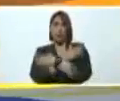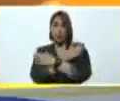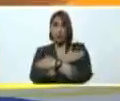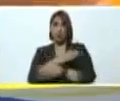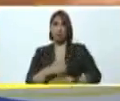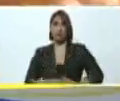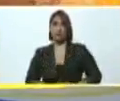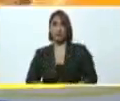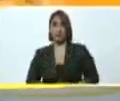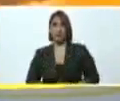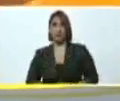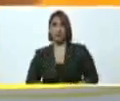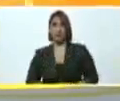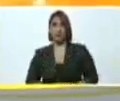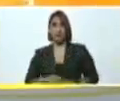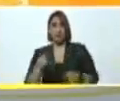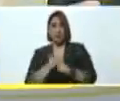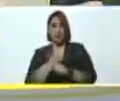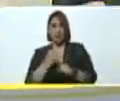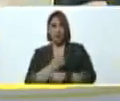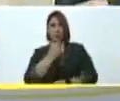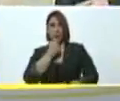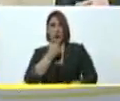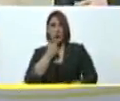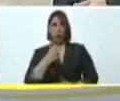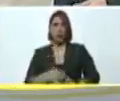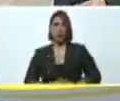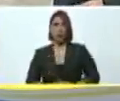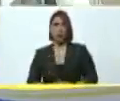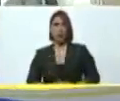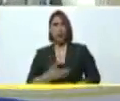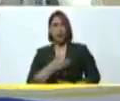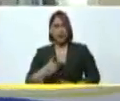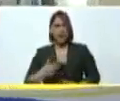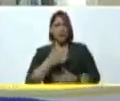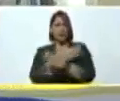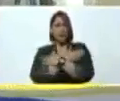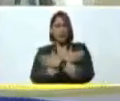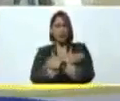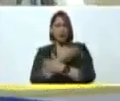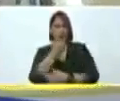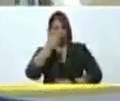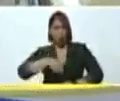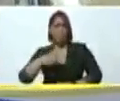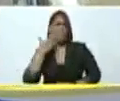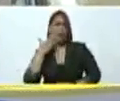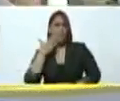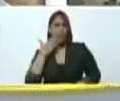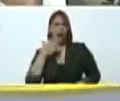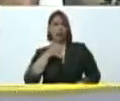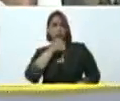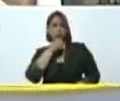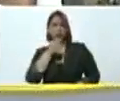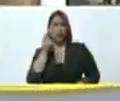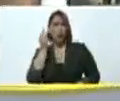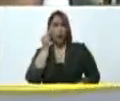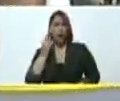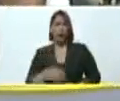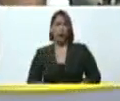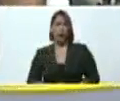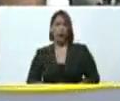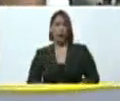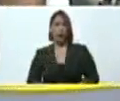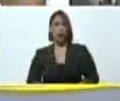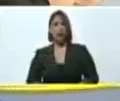por esta obra tan hermosa. Y quiero felicitarlo como madre, como abuela y como